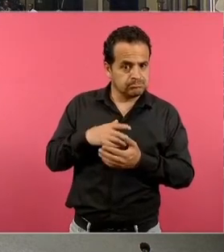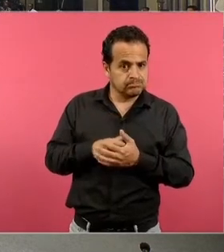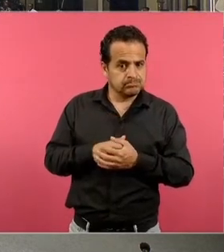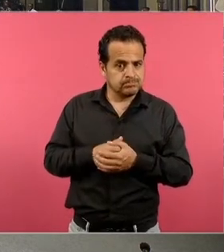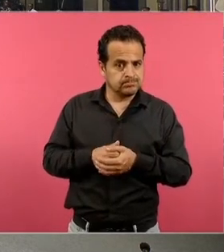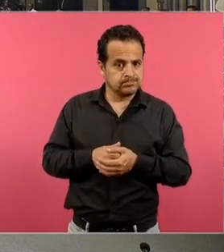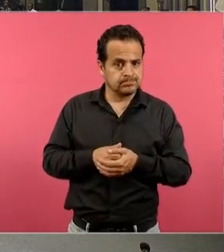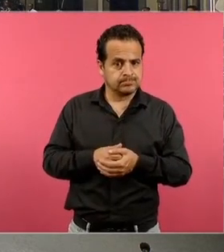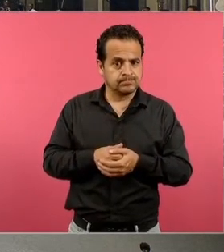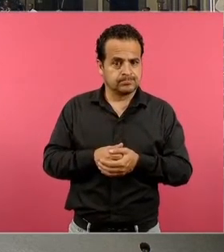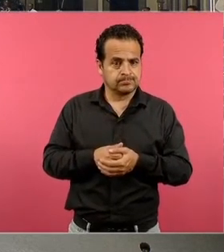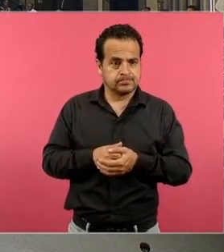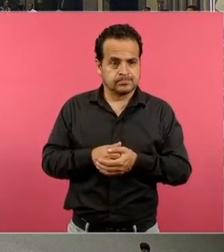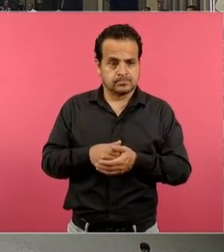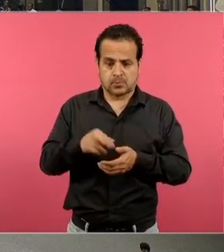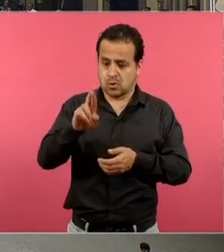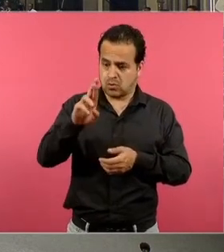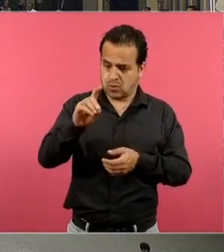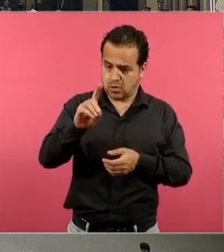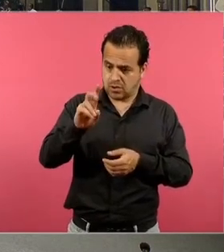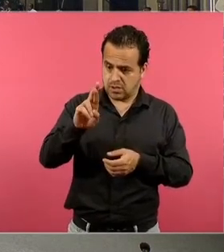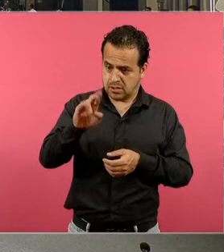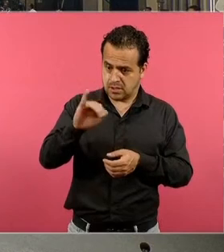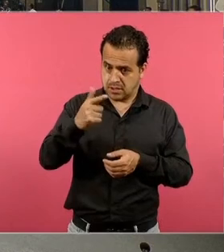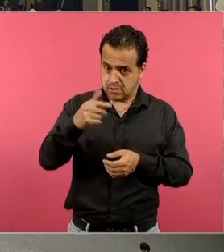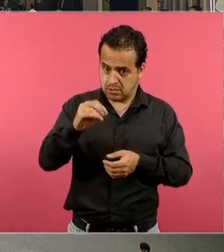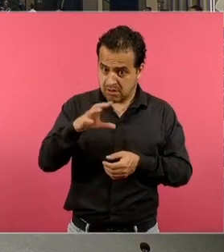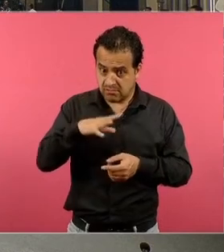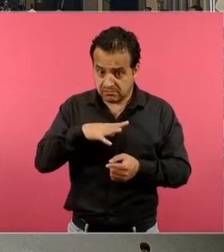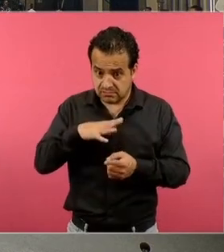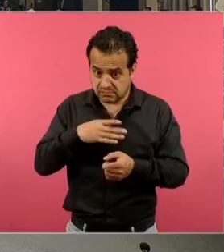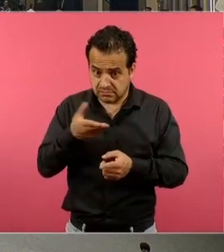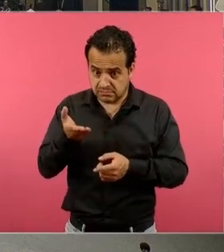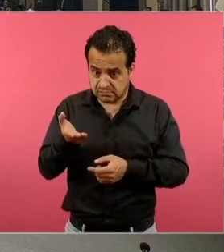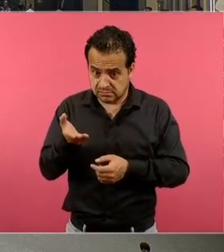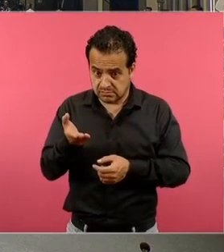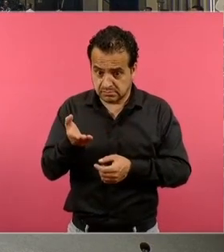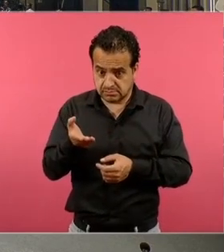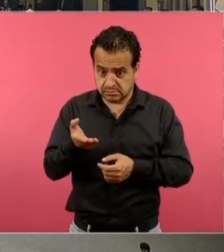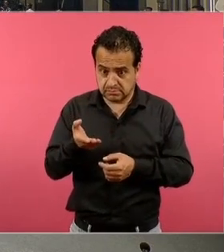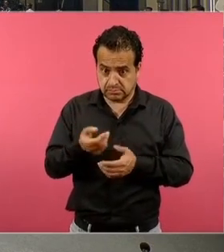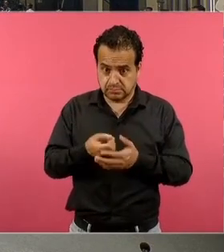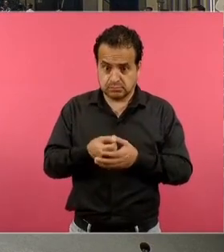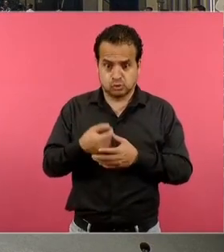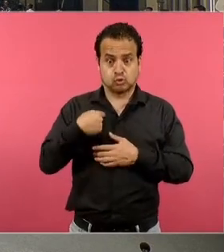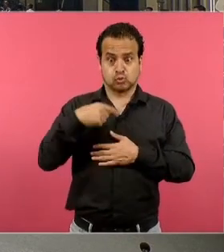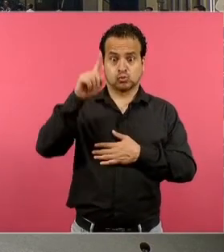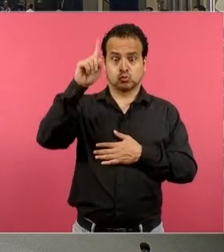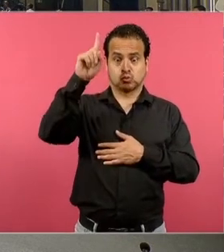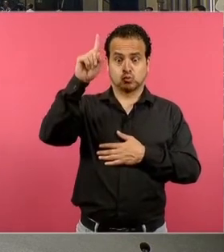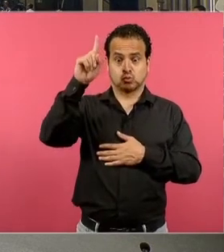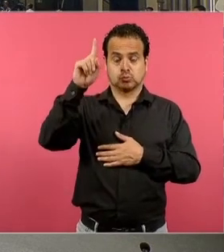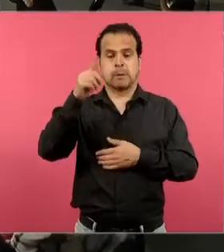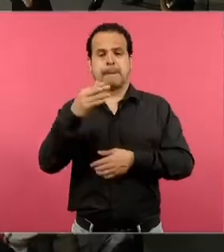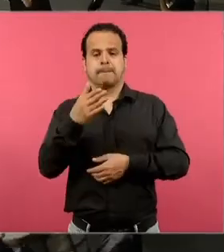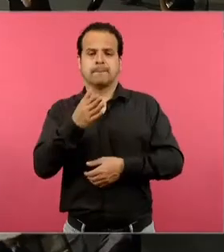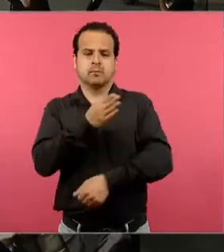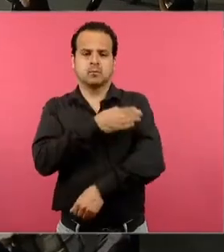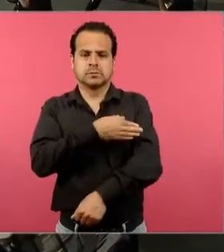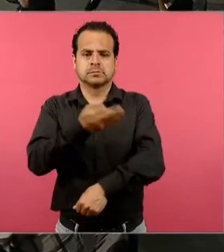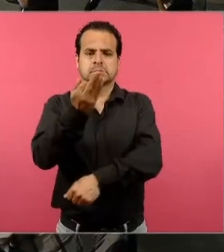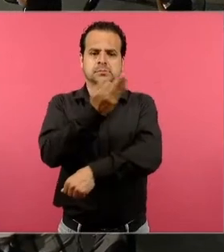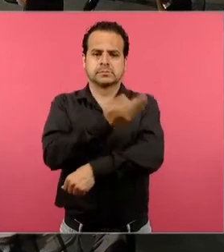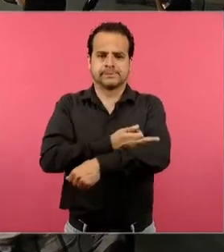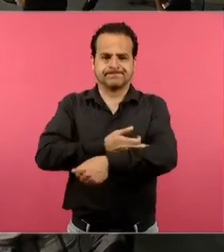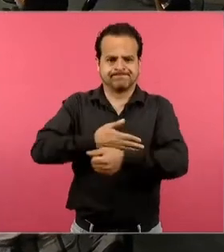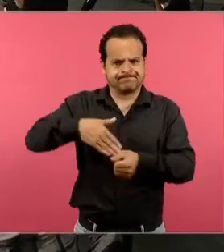Rodrigo Álvarez. Sí, secretaria, buenas tardes. En el mismo sentido de lo que estaba explicando usted hace un momento,